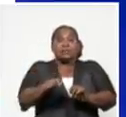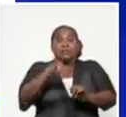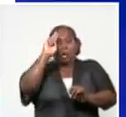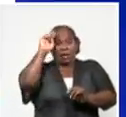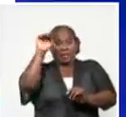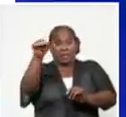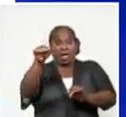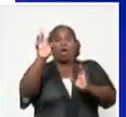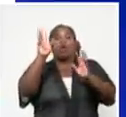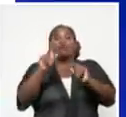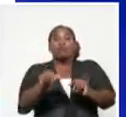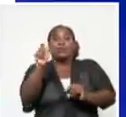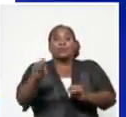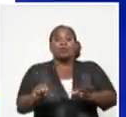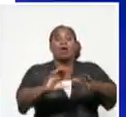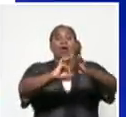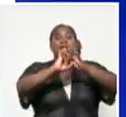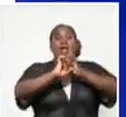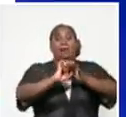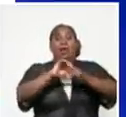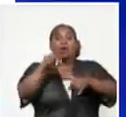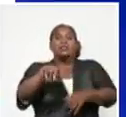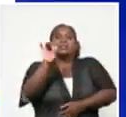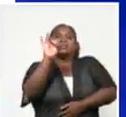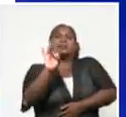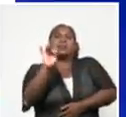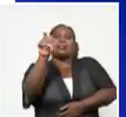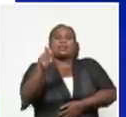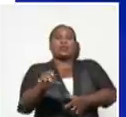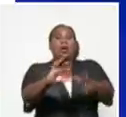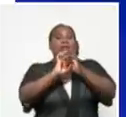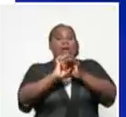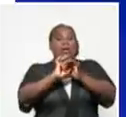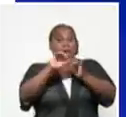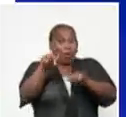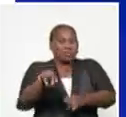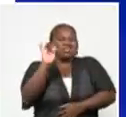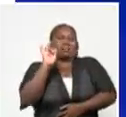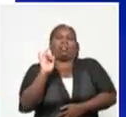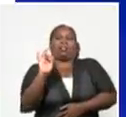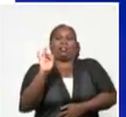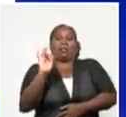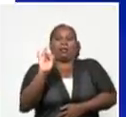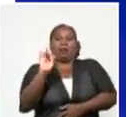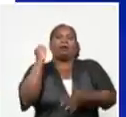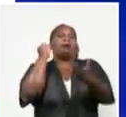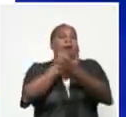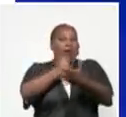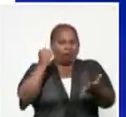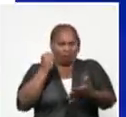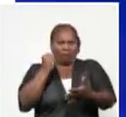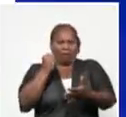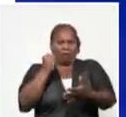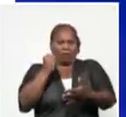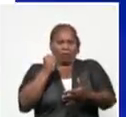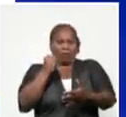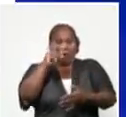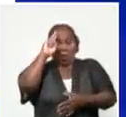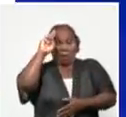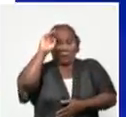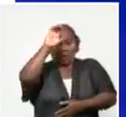de casos graves, y hoy son 7 las personas que están graves ingresados, confirmados en nuestros hospitales.